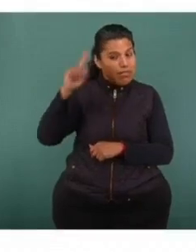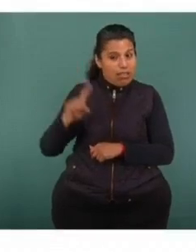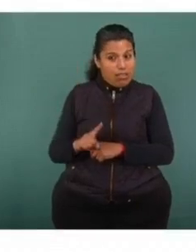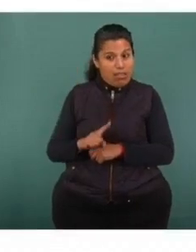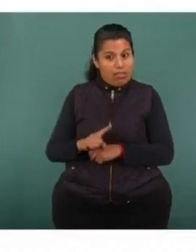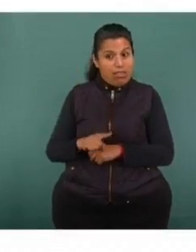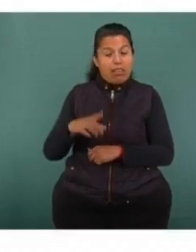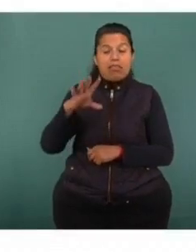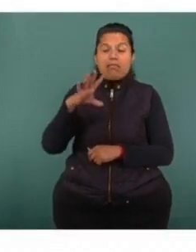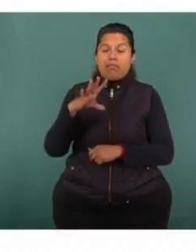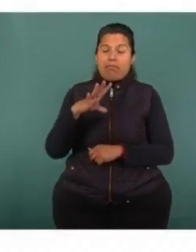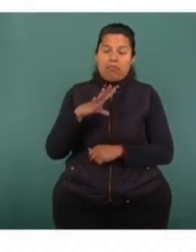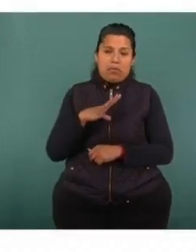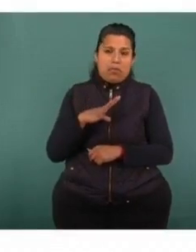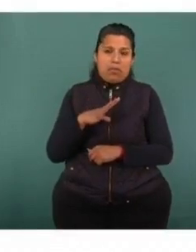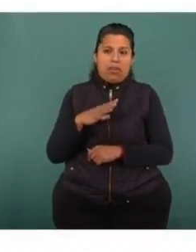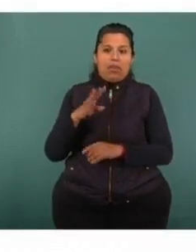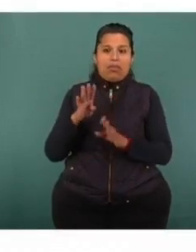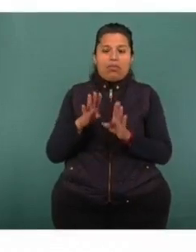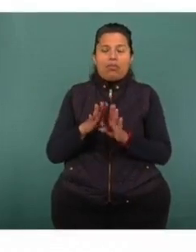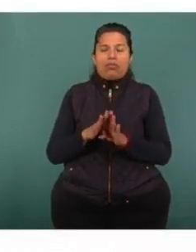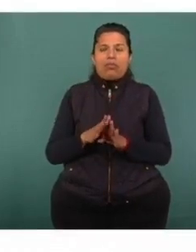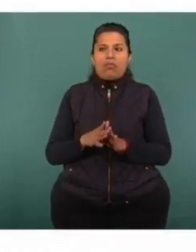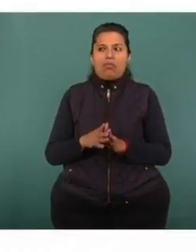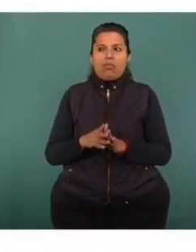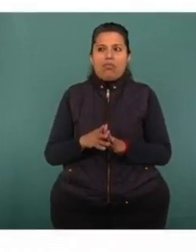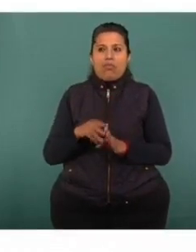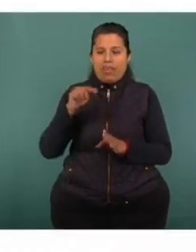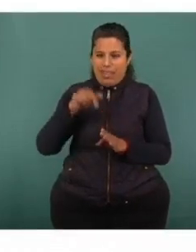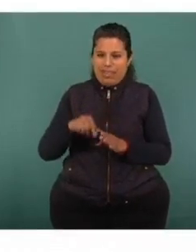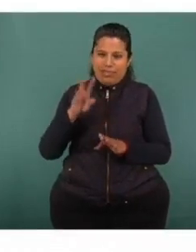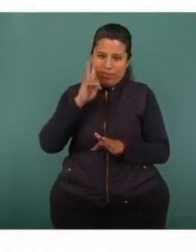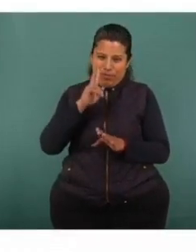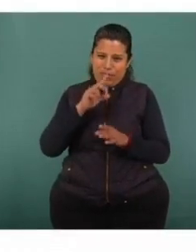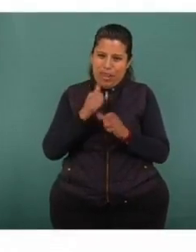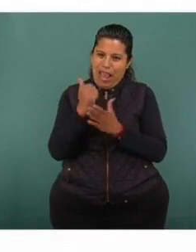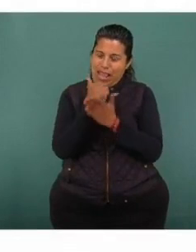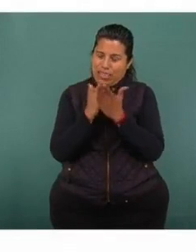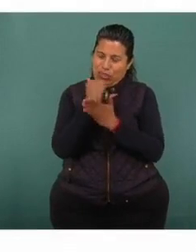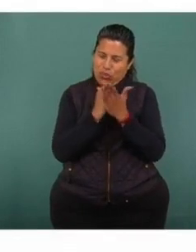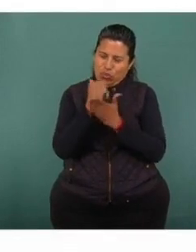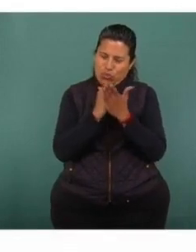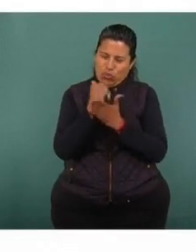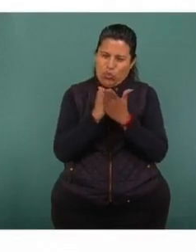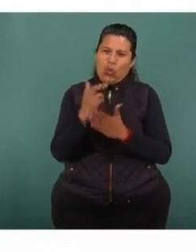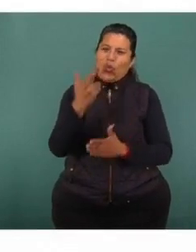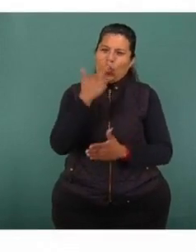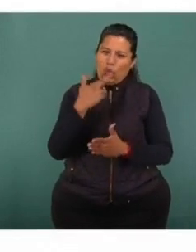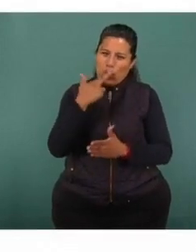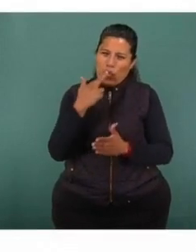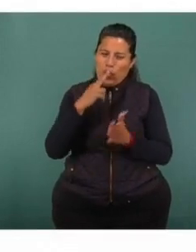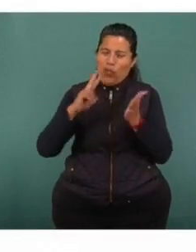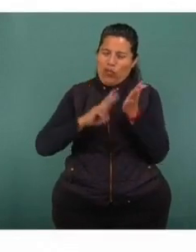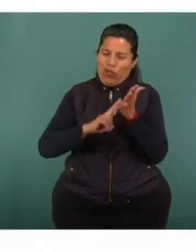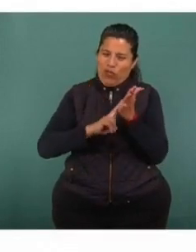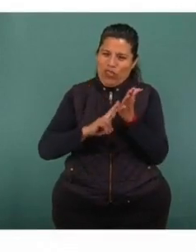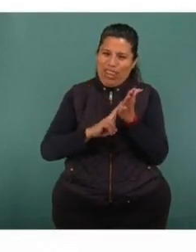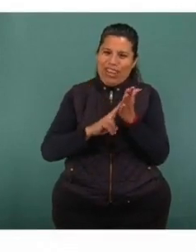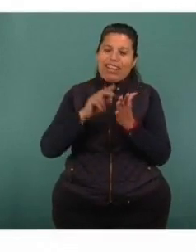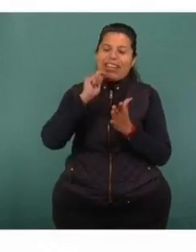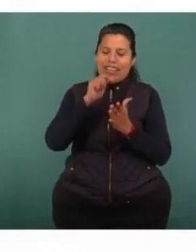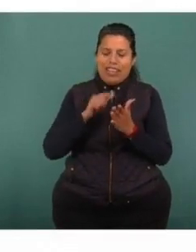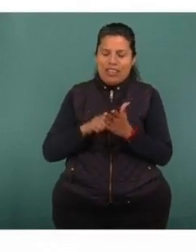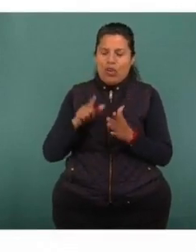Tenemos aquí en las rayas azul, rojo y verde, son las